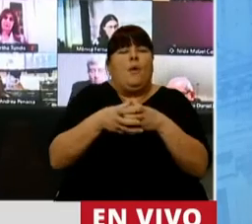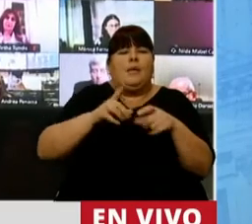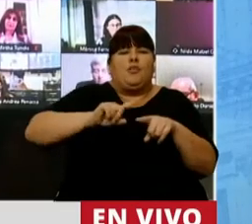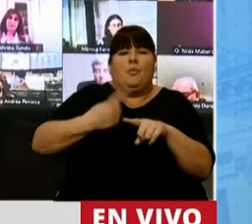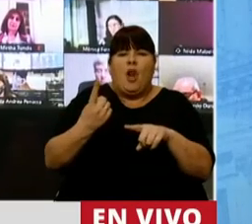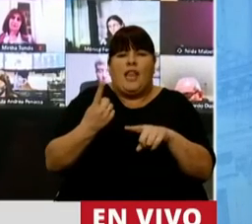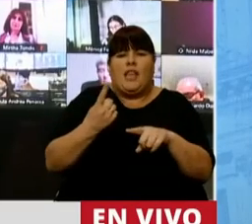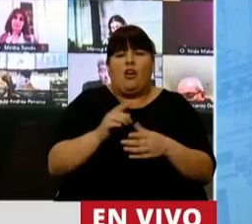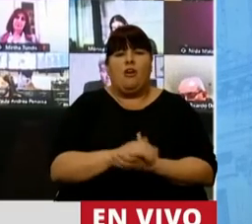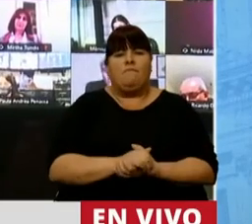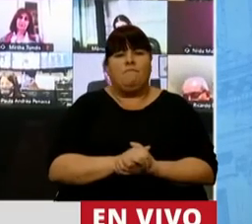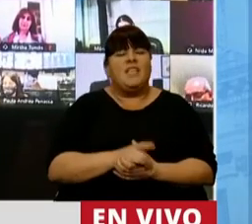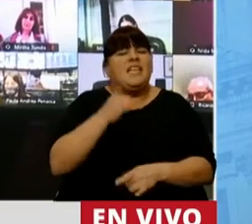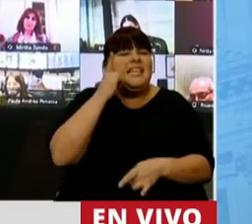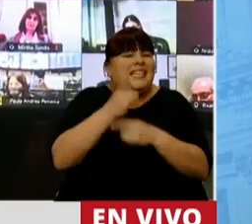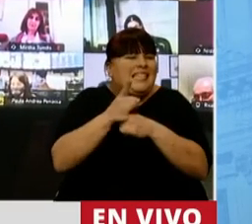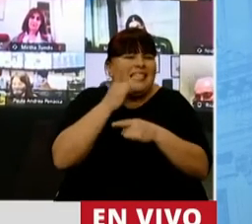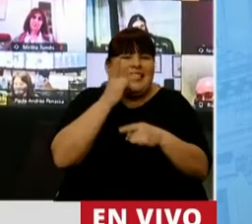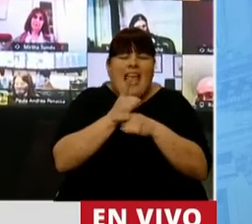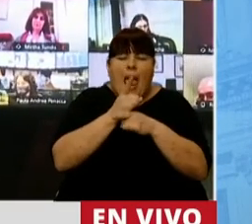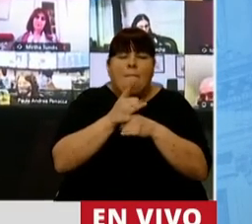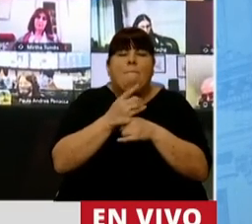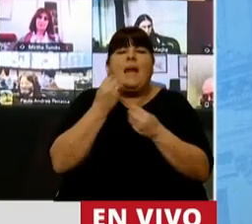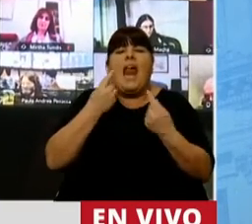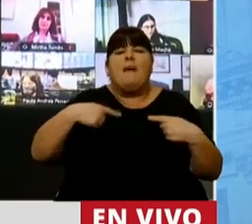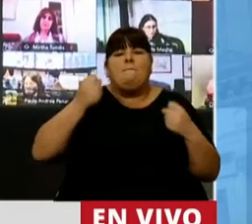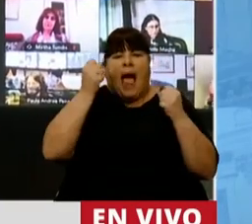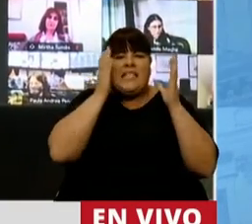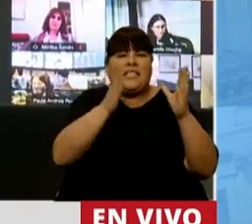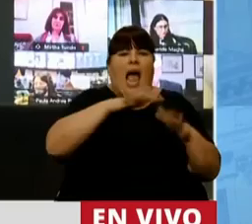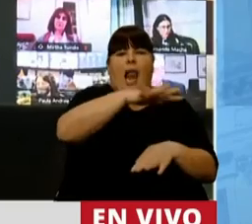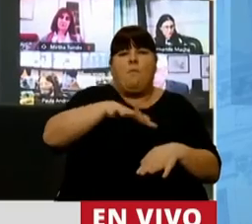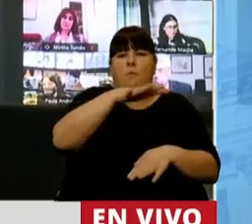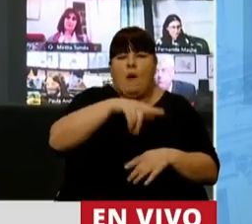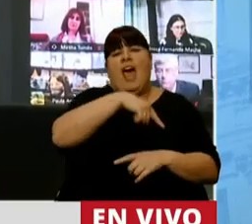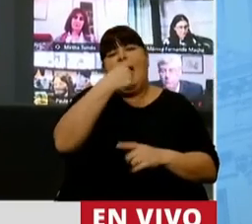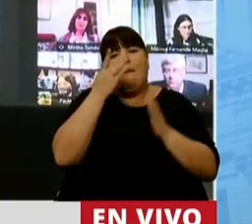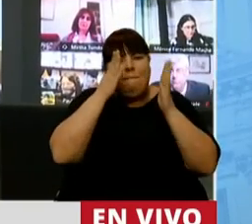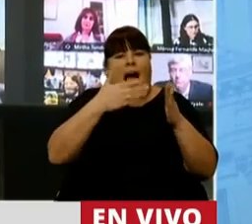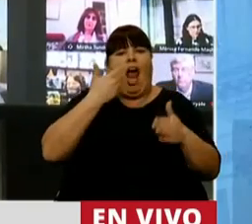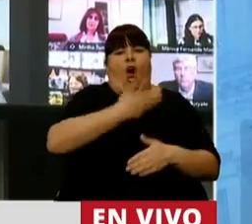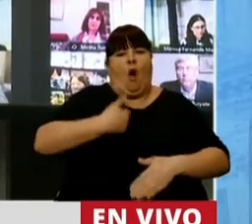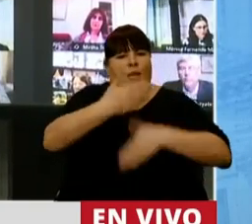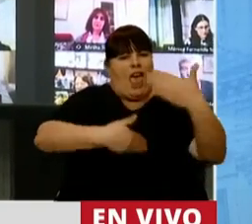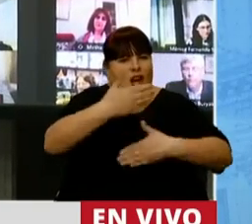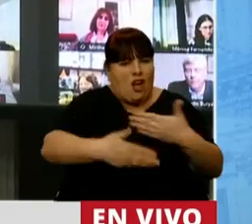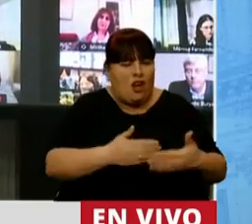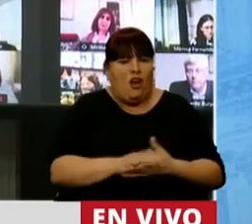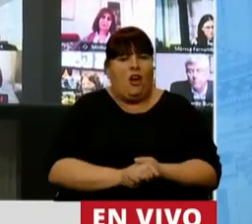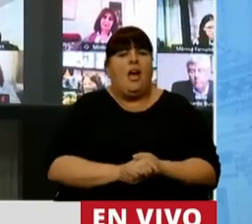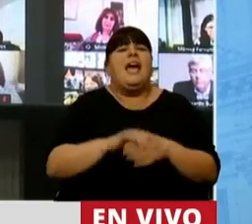político que siempre sitúa los intereses de las mayorías populares como guía de gobierno y de Estado,